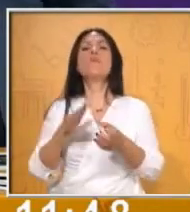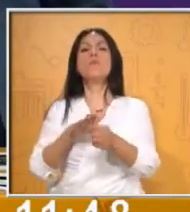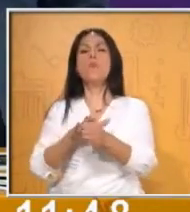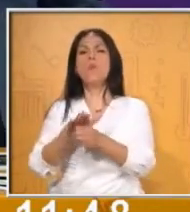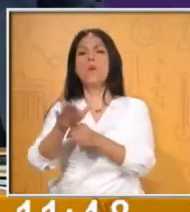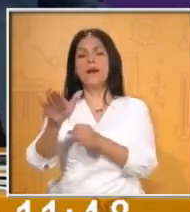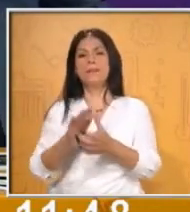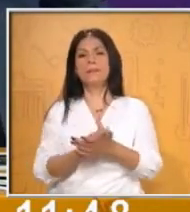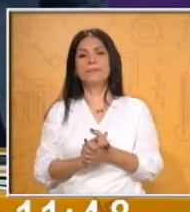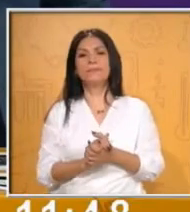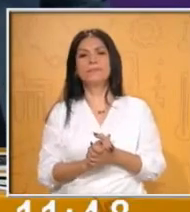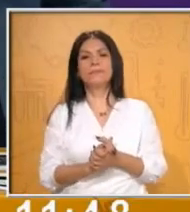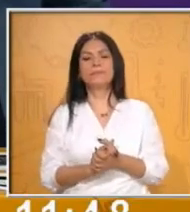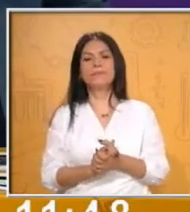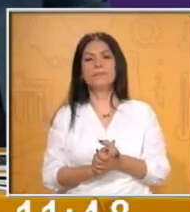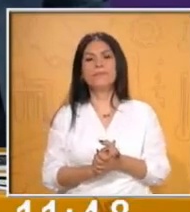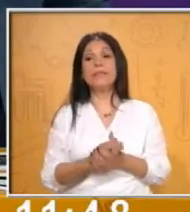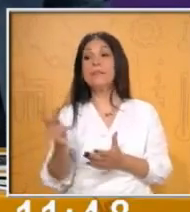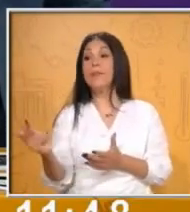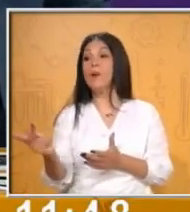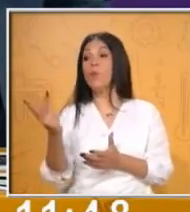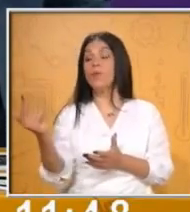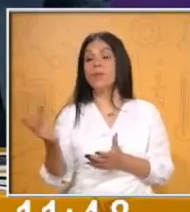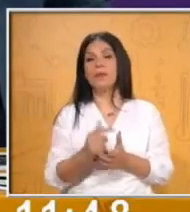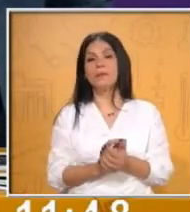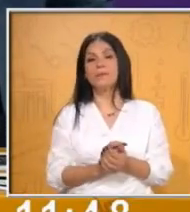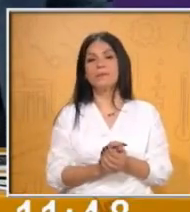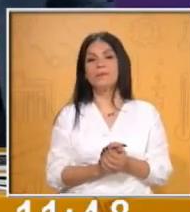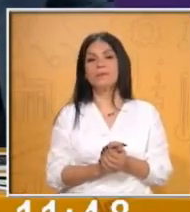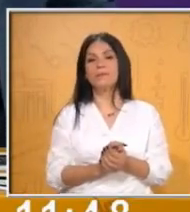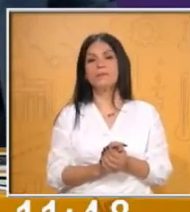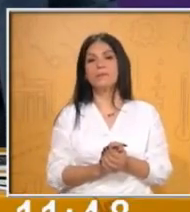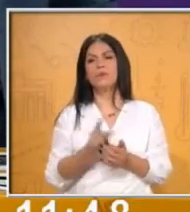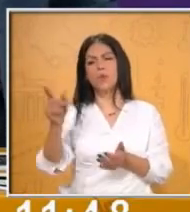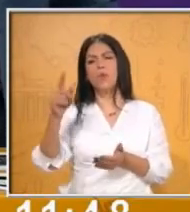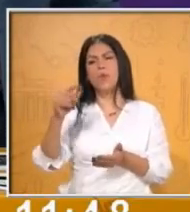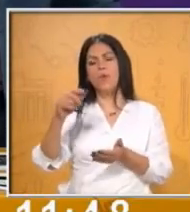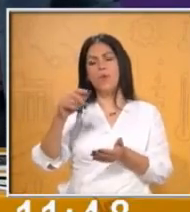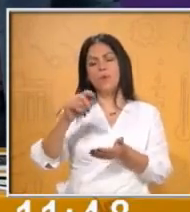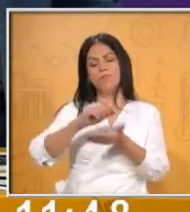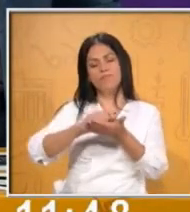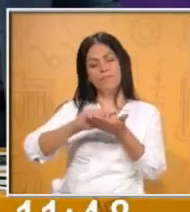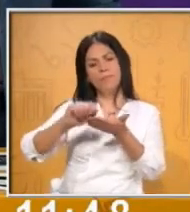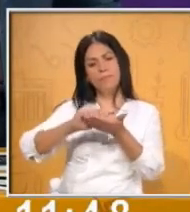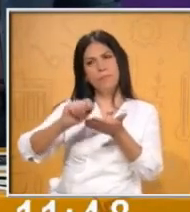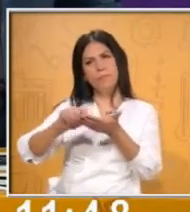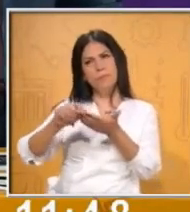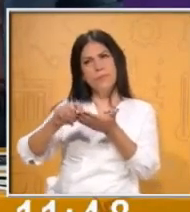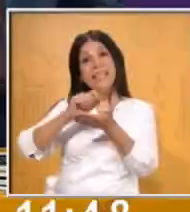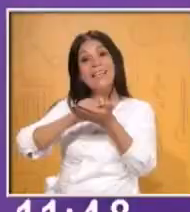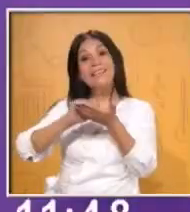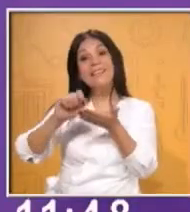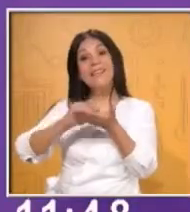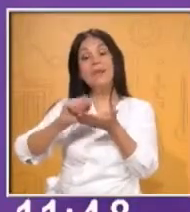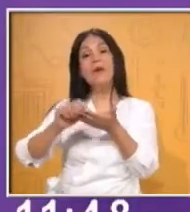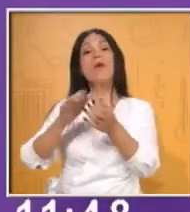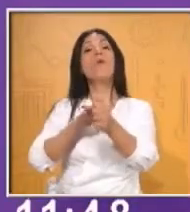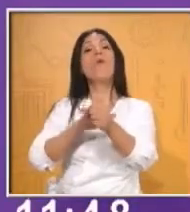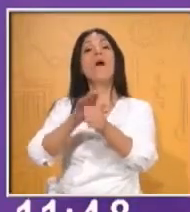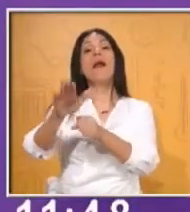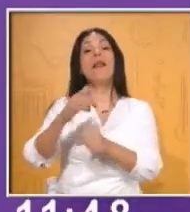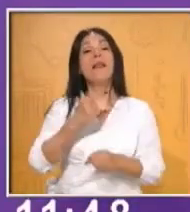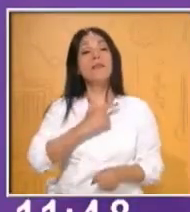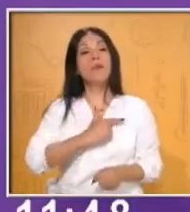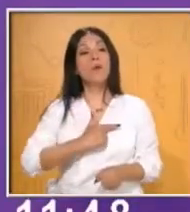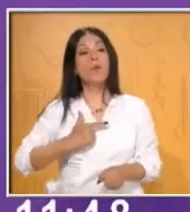Estas preguntas que te vamos a hacer, también las van a responder en un ratito más, cuando acabe la clase. Le puedes